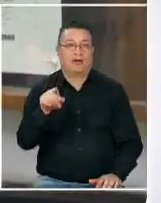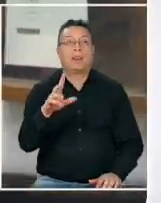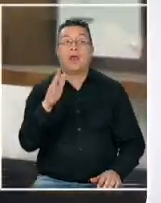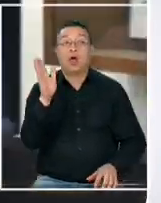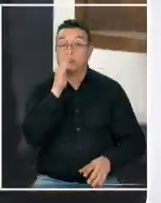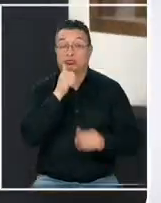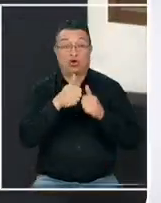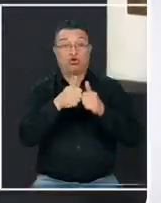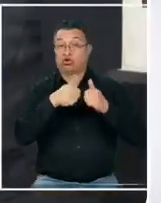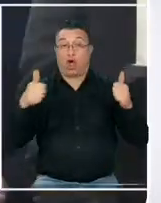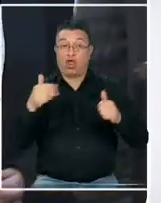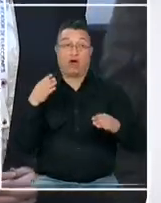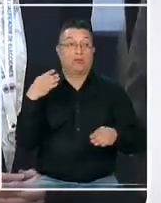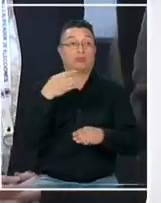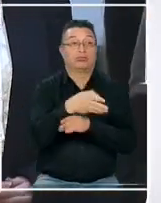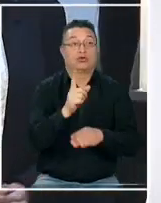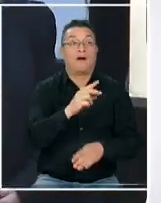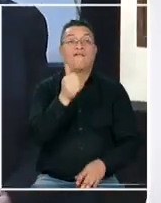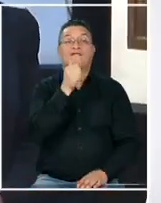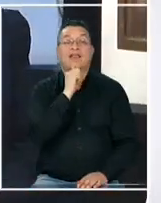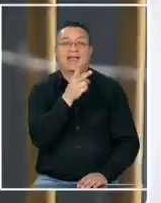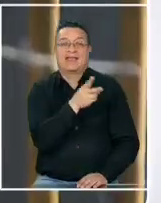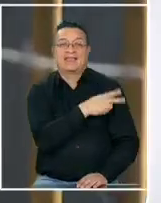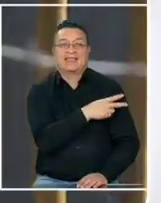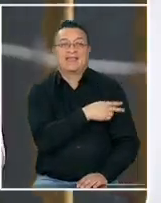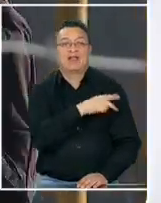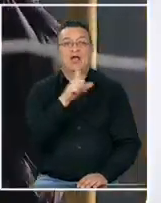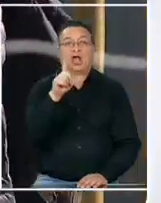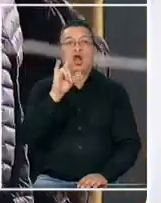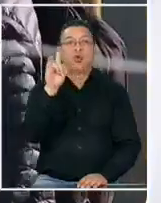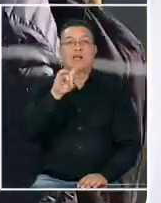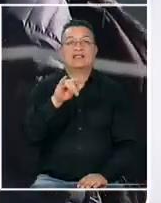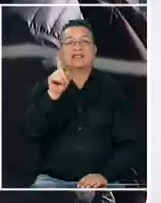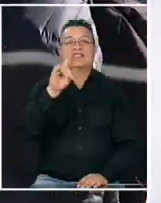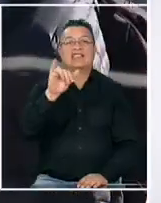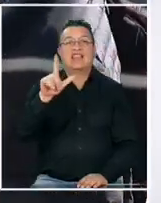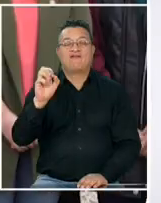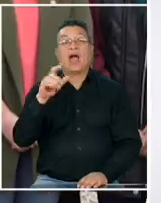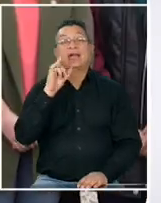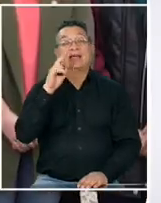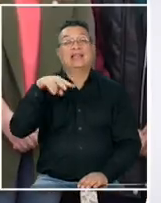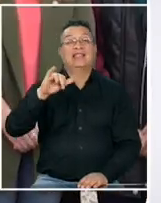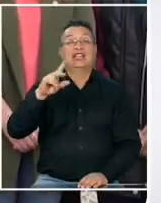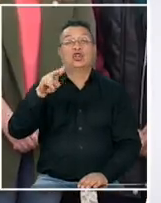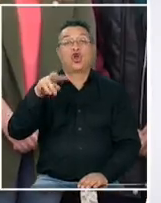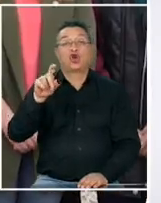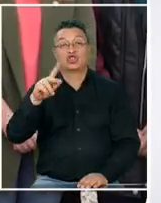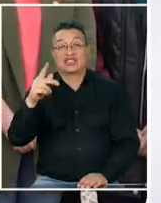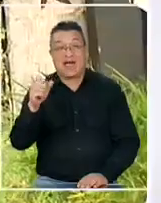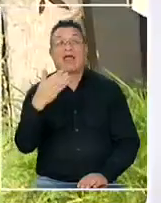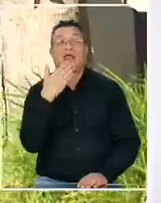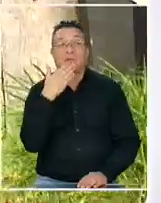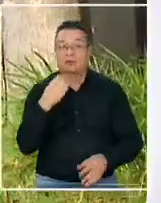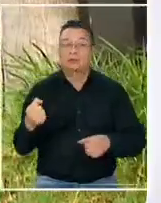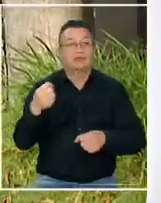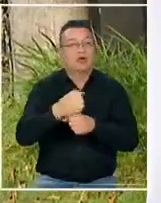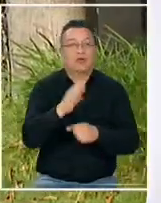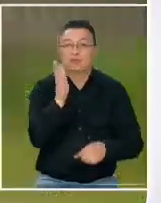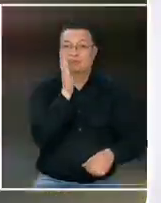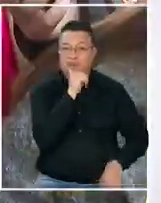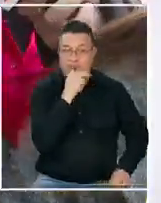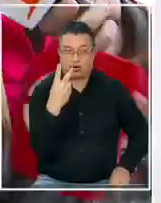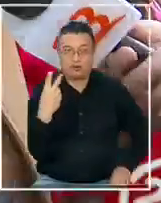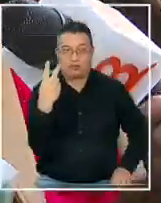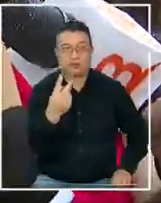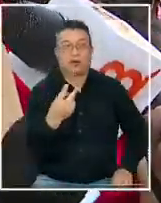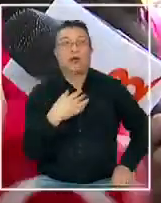presentes todos sus consejeros. Faltó su jefe de bancada, Luis Silva, también Ninoska Payauna, su candidata a presidir el Consejo Constitucional.